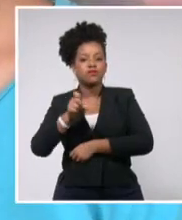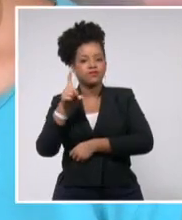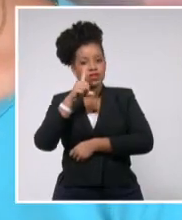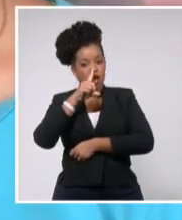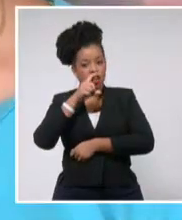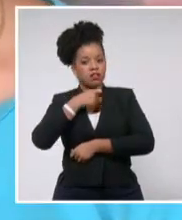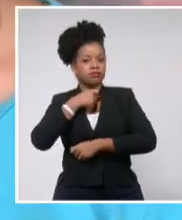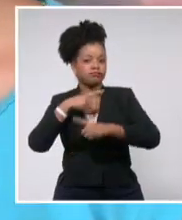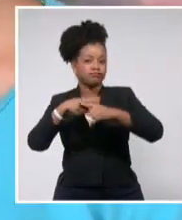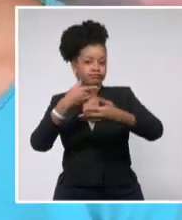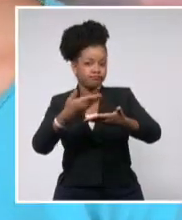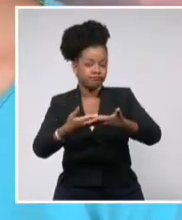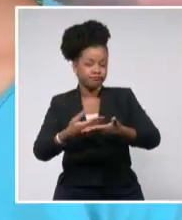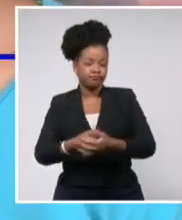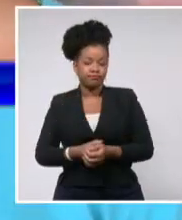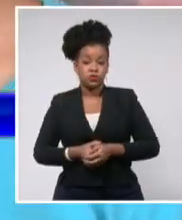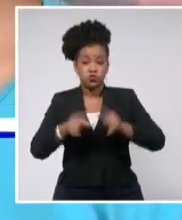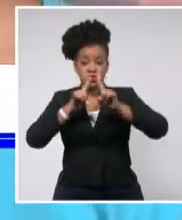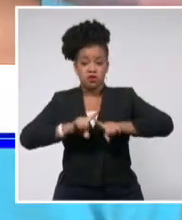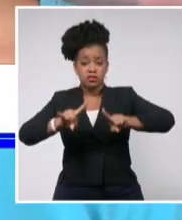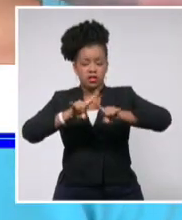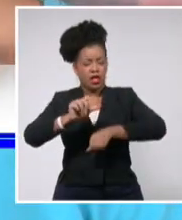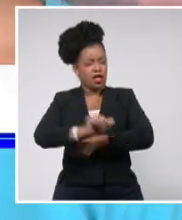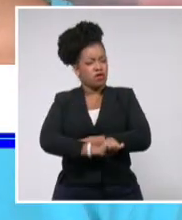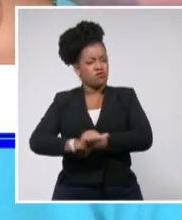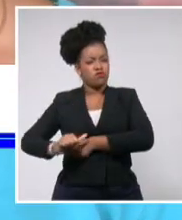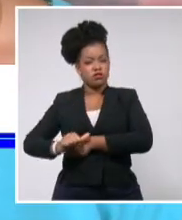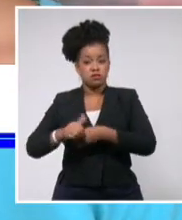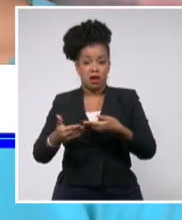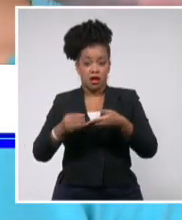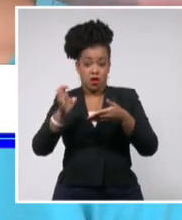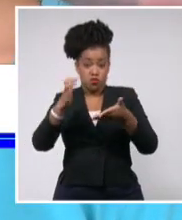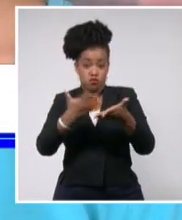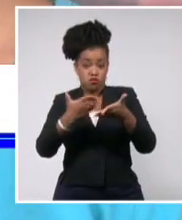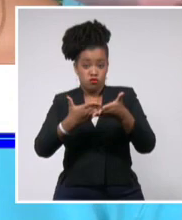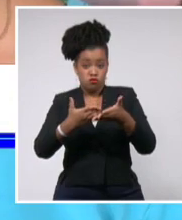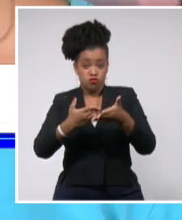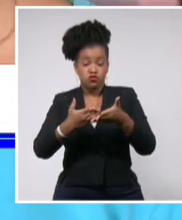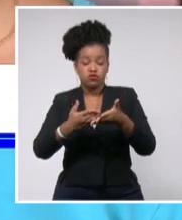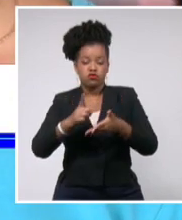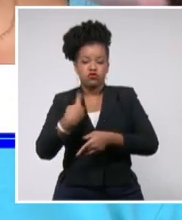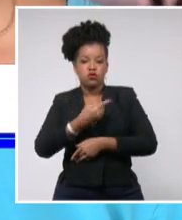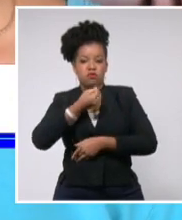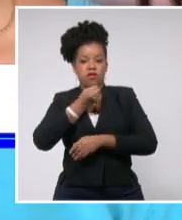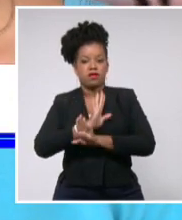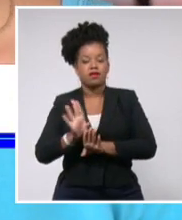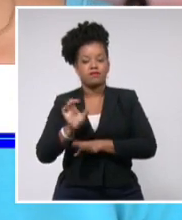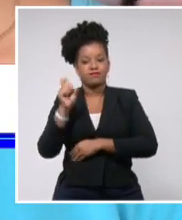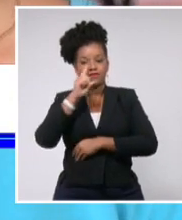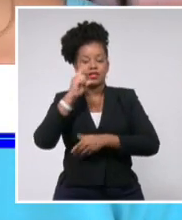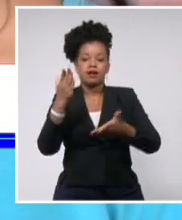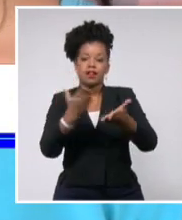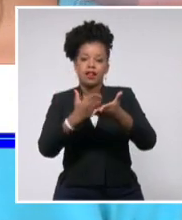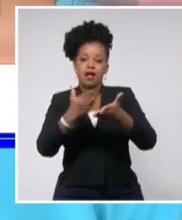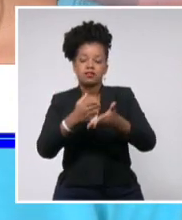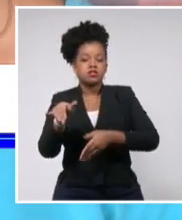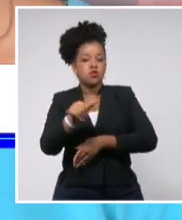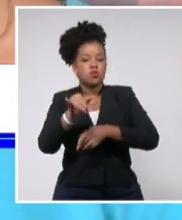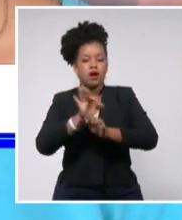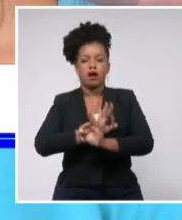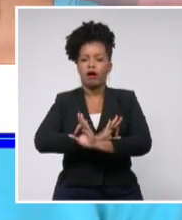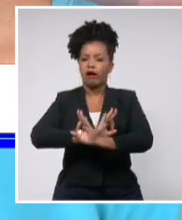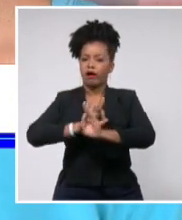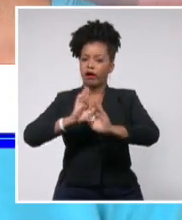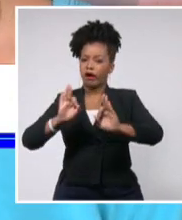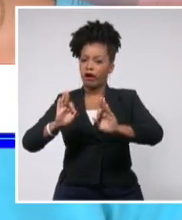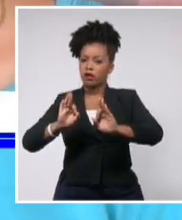ha hecho un gran esfuerzo para que este curso los estudiantes puedan concluir las clases con la misma calidad y